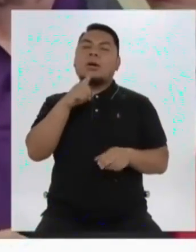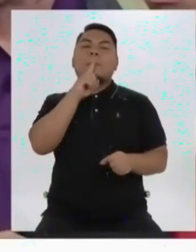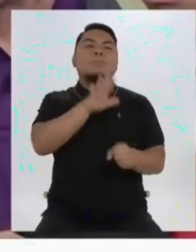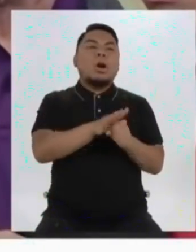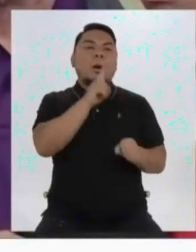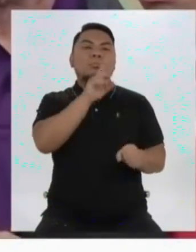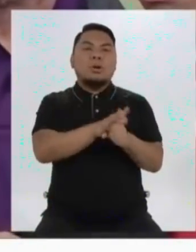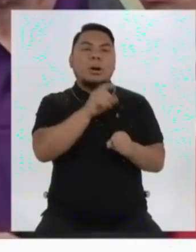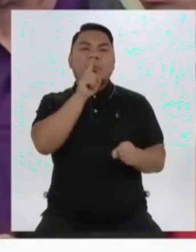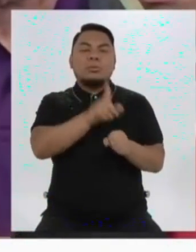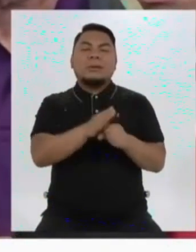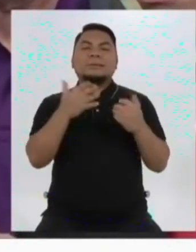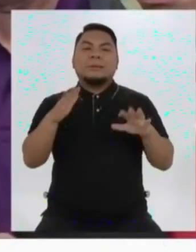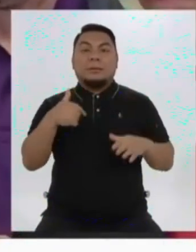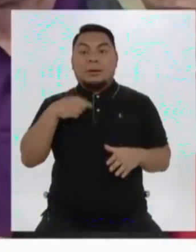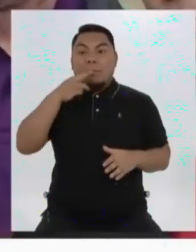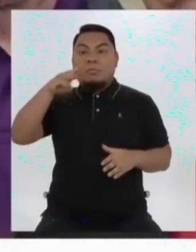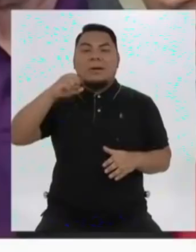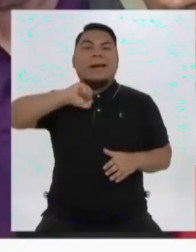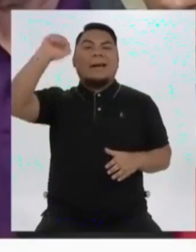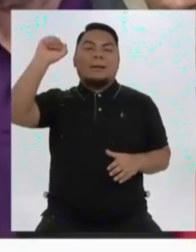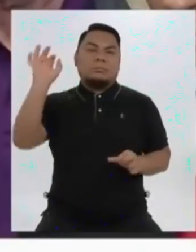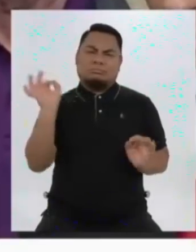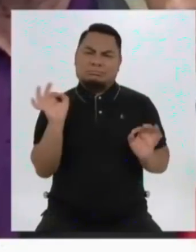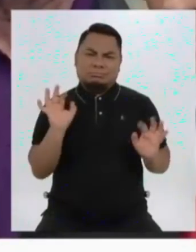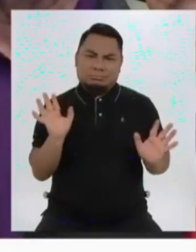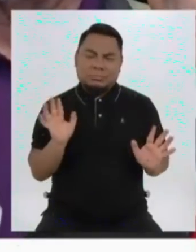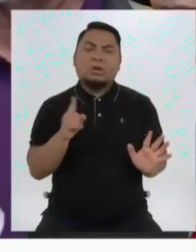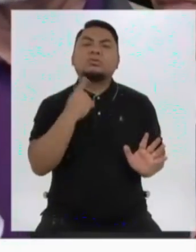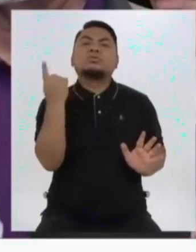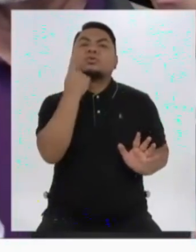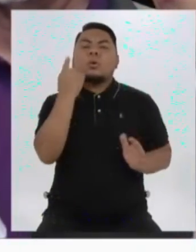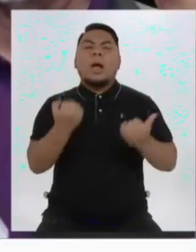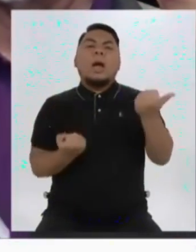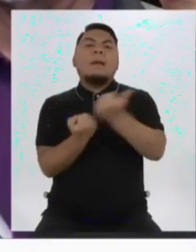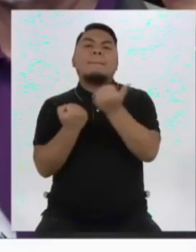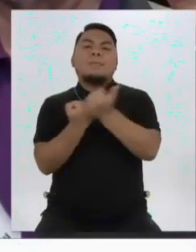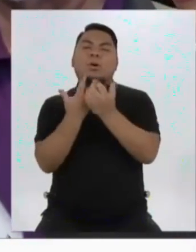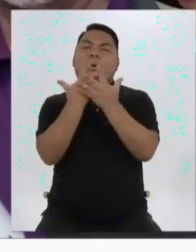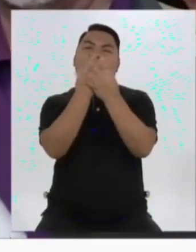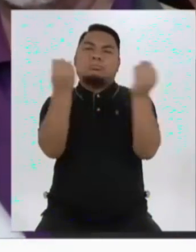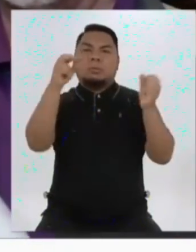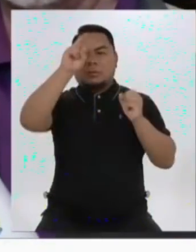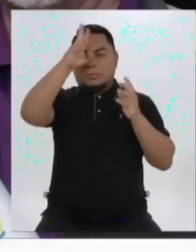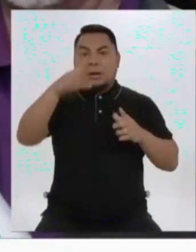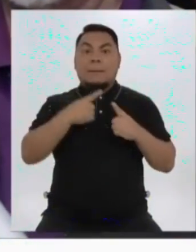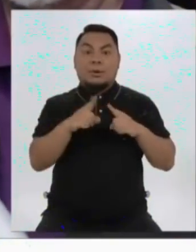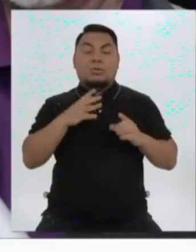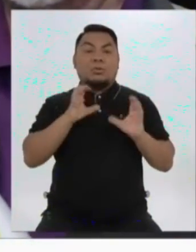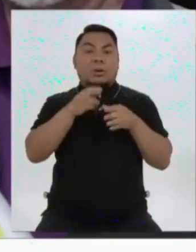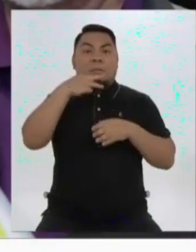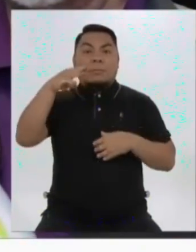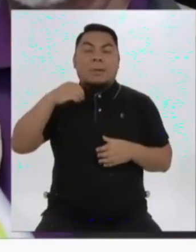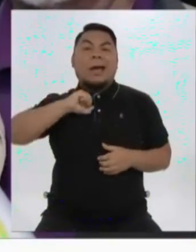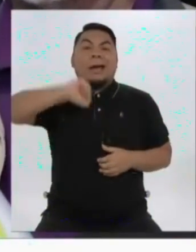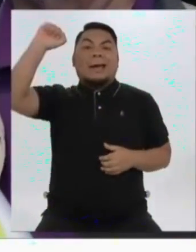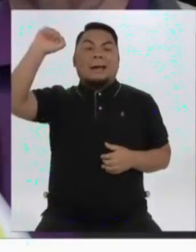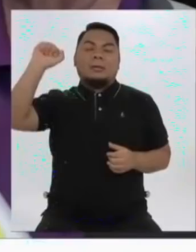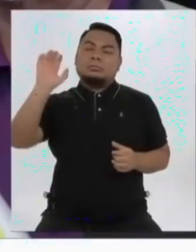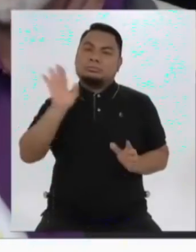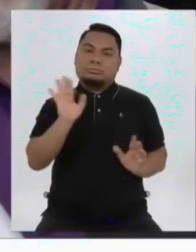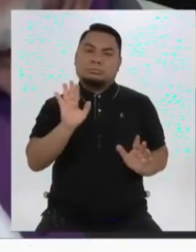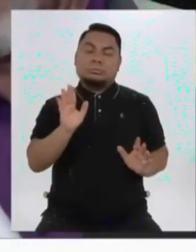el Partido Morado no le ha ganado a nadie. El Partido Morado ha recibido el apoyo de millones de peruanos, pero todavía no le hemos ganado a nadie. Le vamos a ganar a alguien